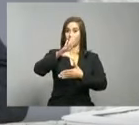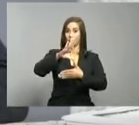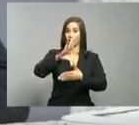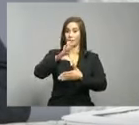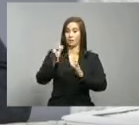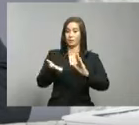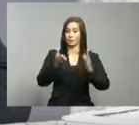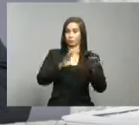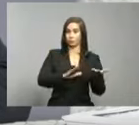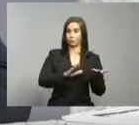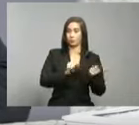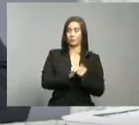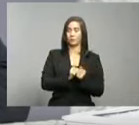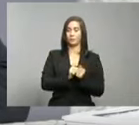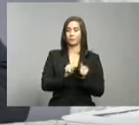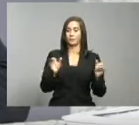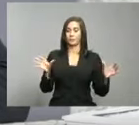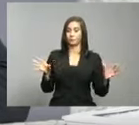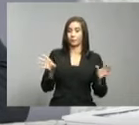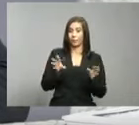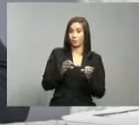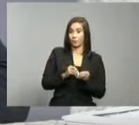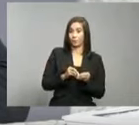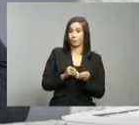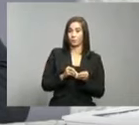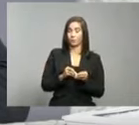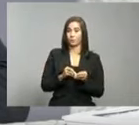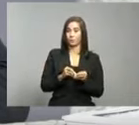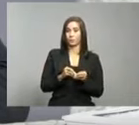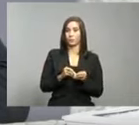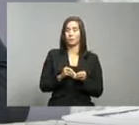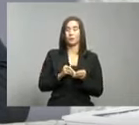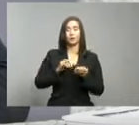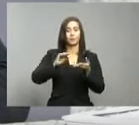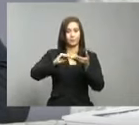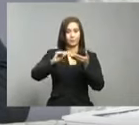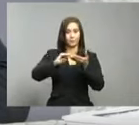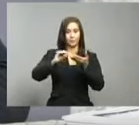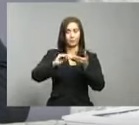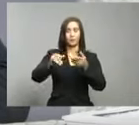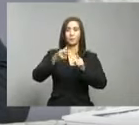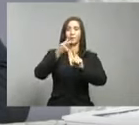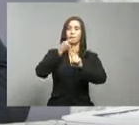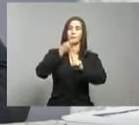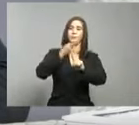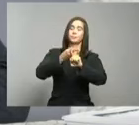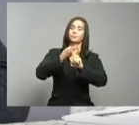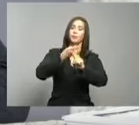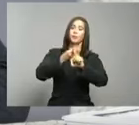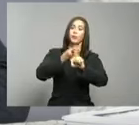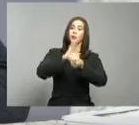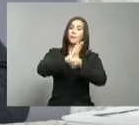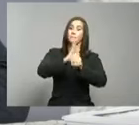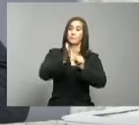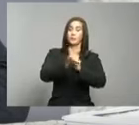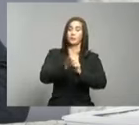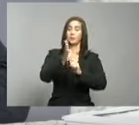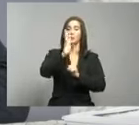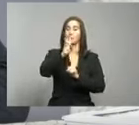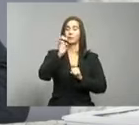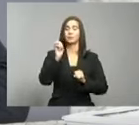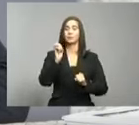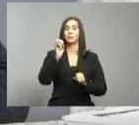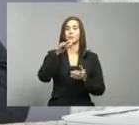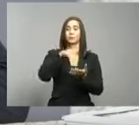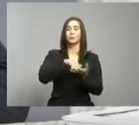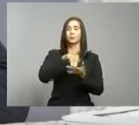un total, perdón, de confirmados, 67.425